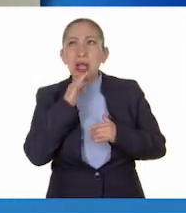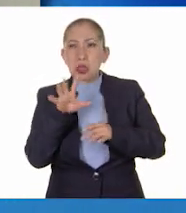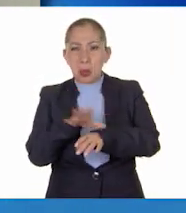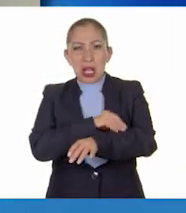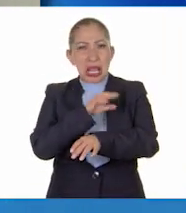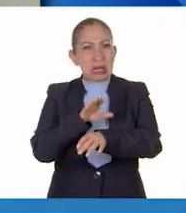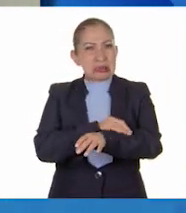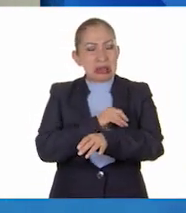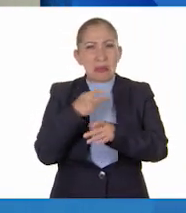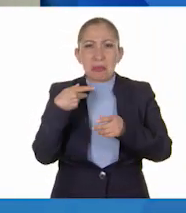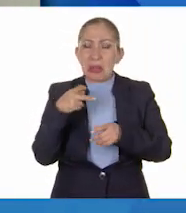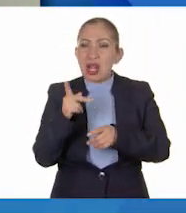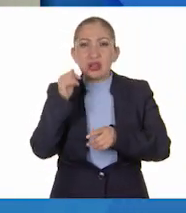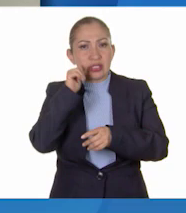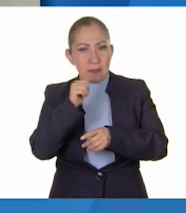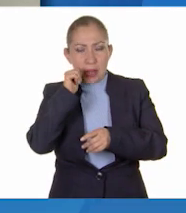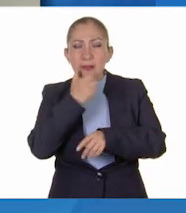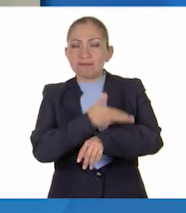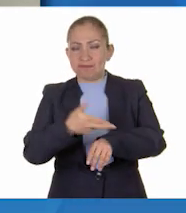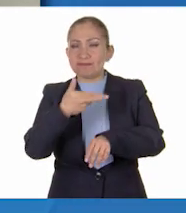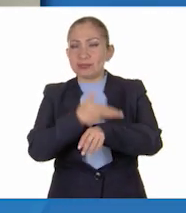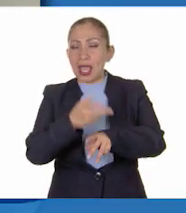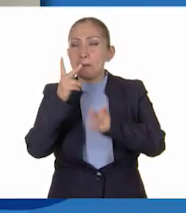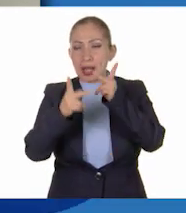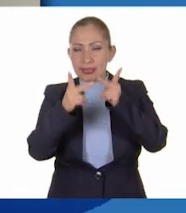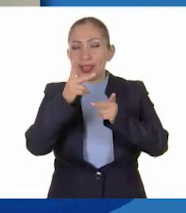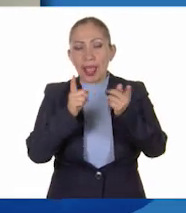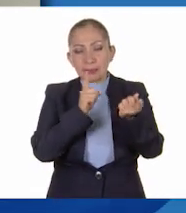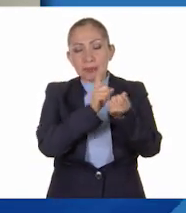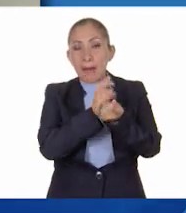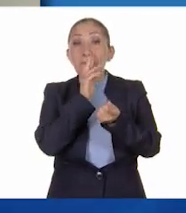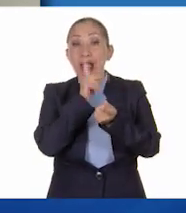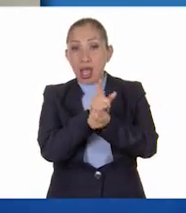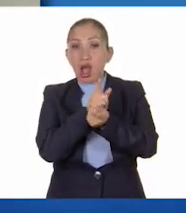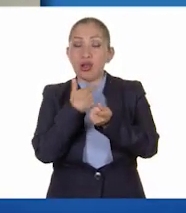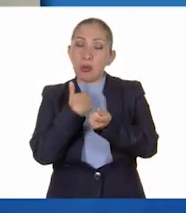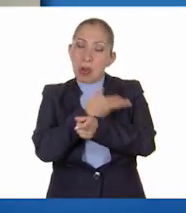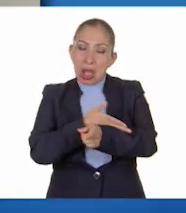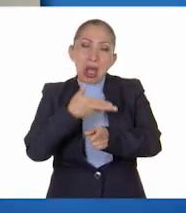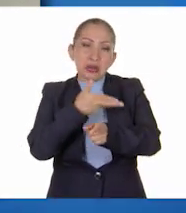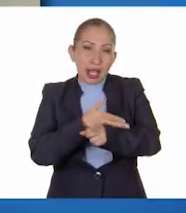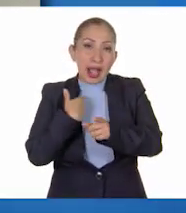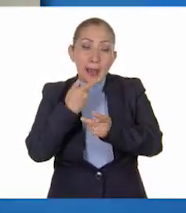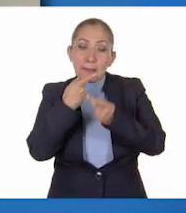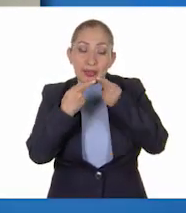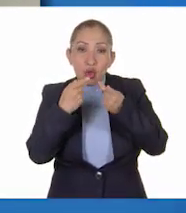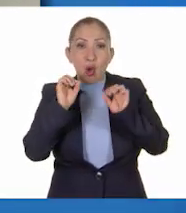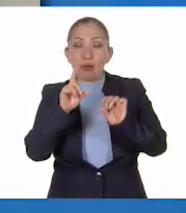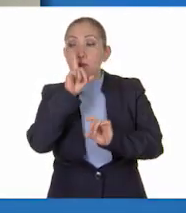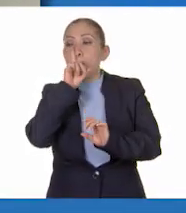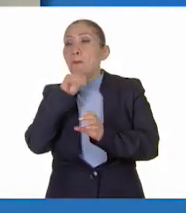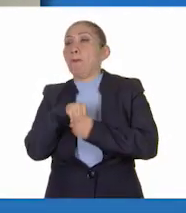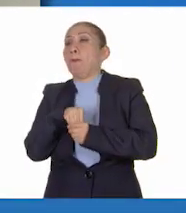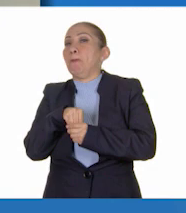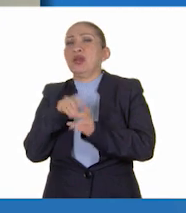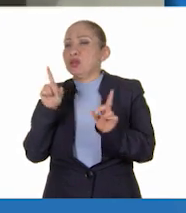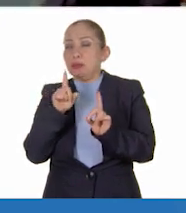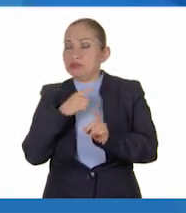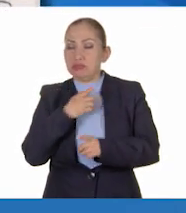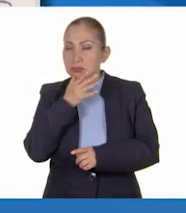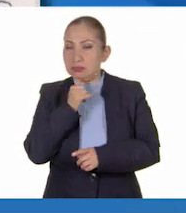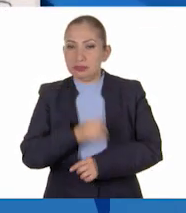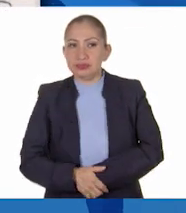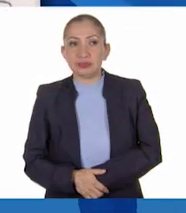vibra. Pero siempre lo solucionamos con hablar porque es mejor solucionarlo hablando que quedarte con el conflicto.